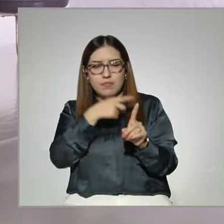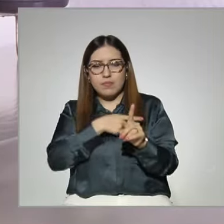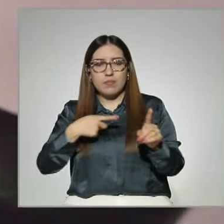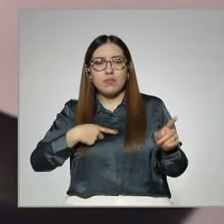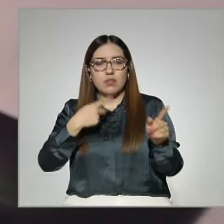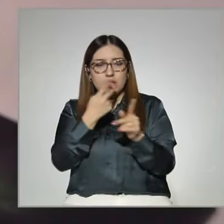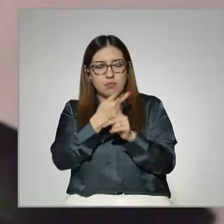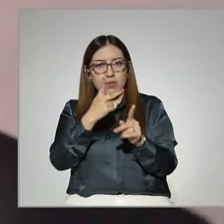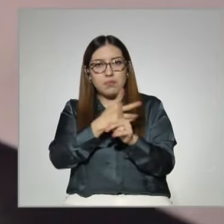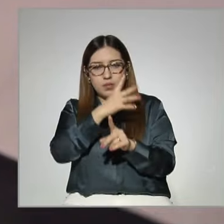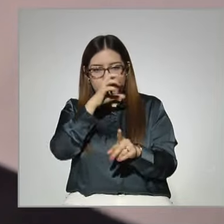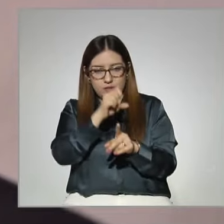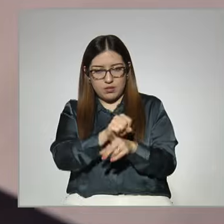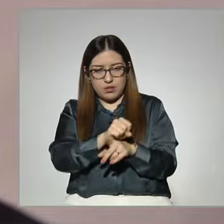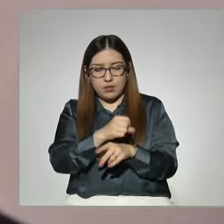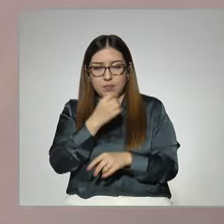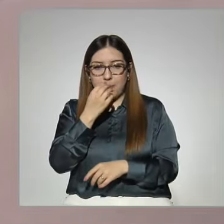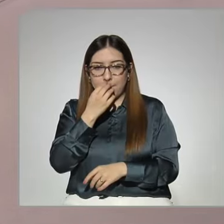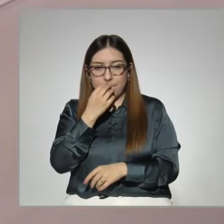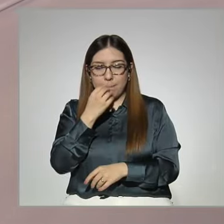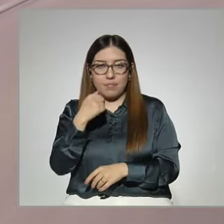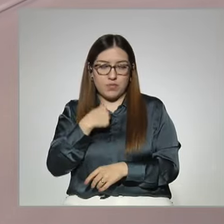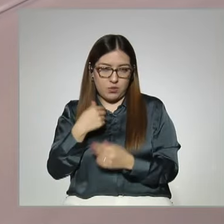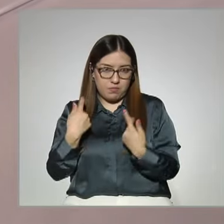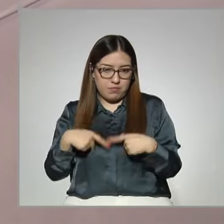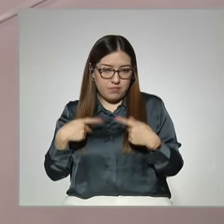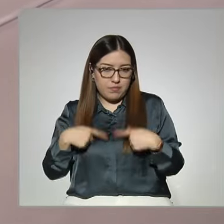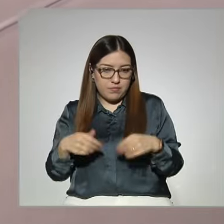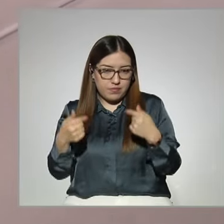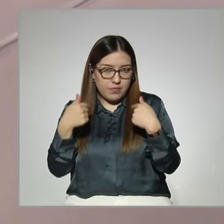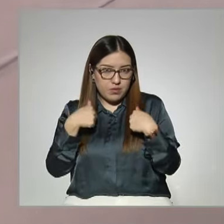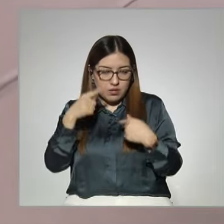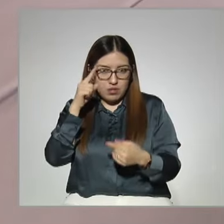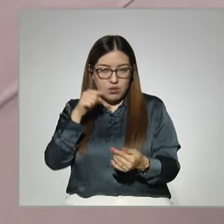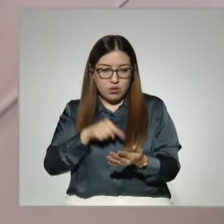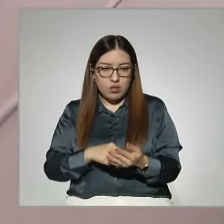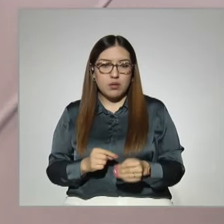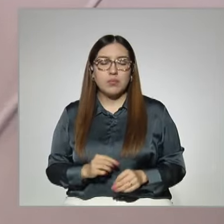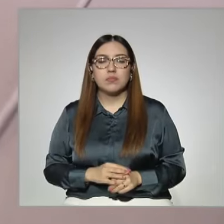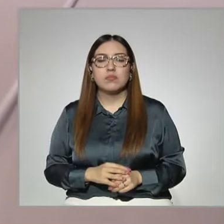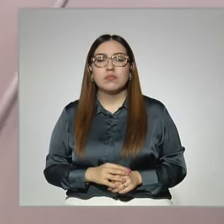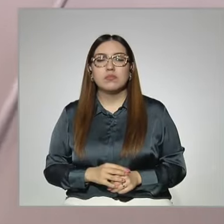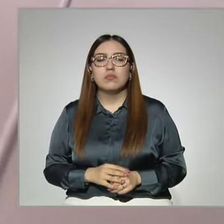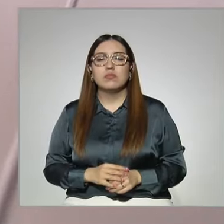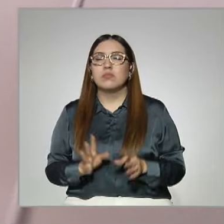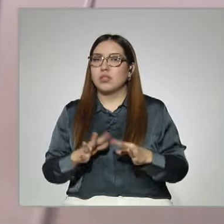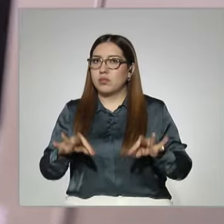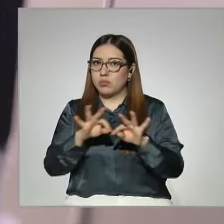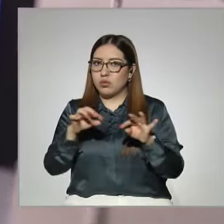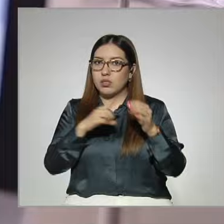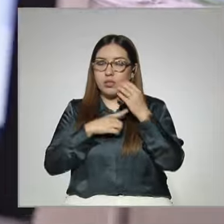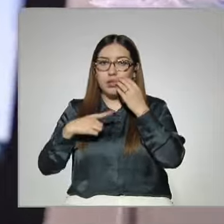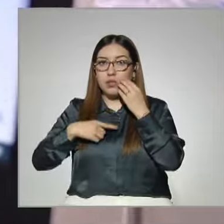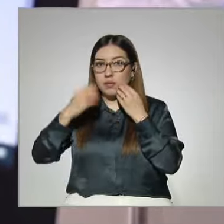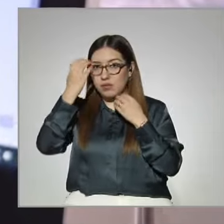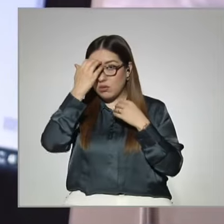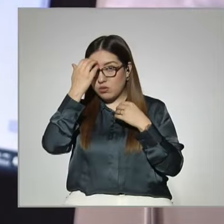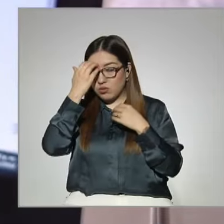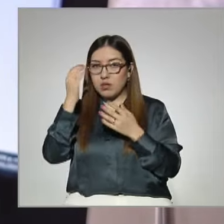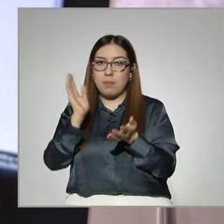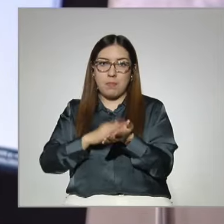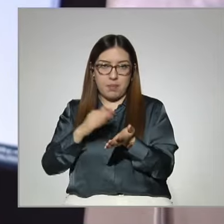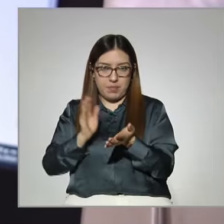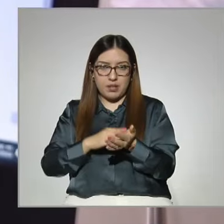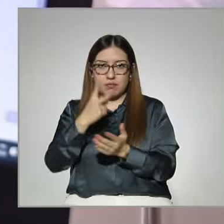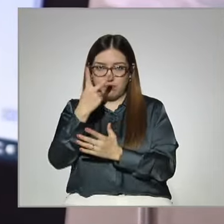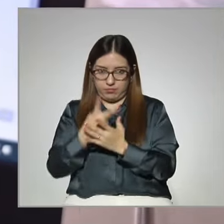la prepa. En cuestión de personal, yo siempre he creído que es importante tener el conocimiento, no solo el papel o el documento.